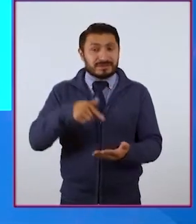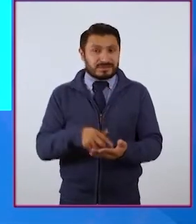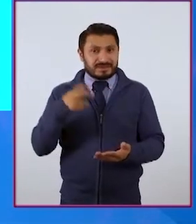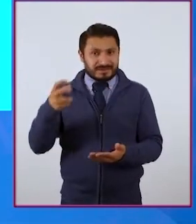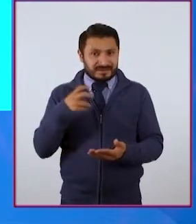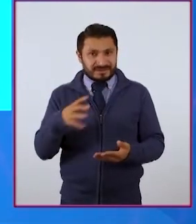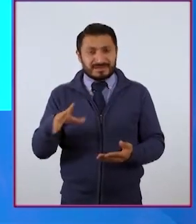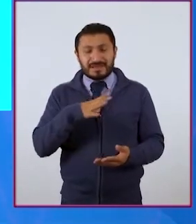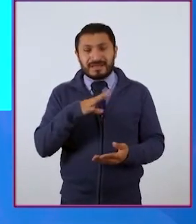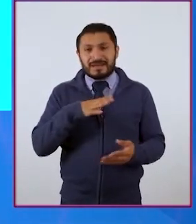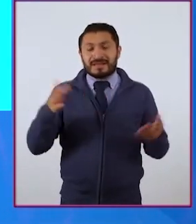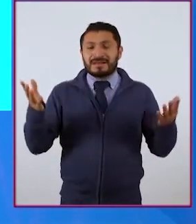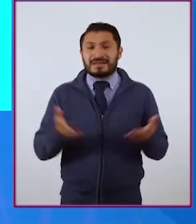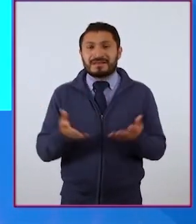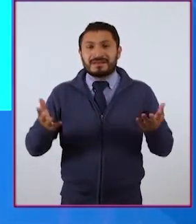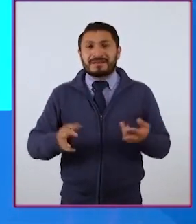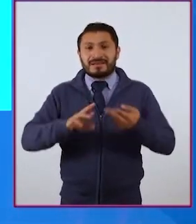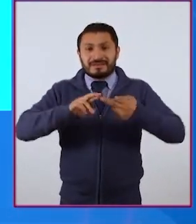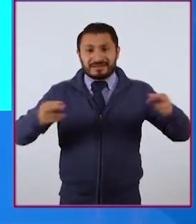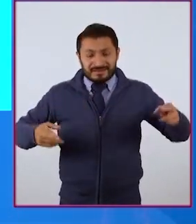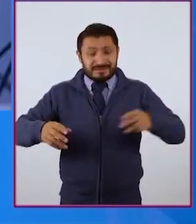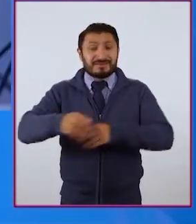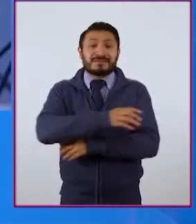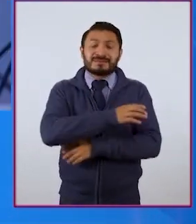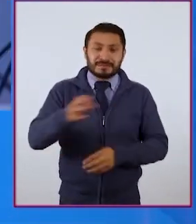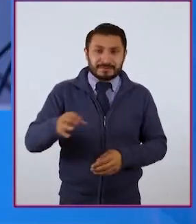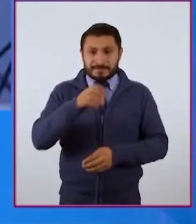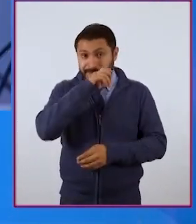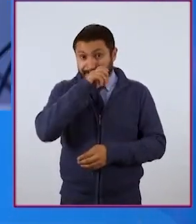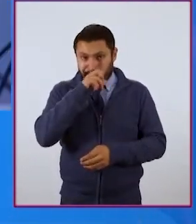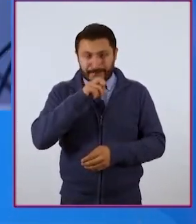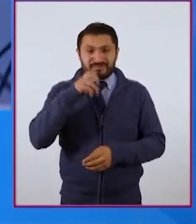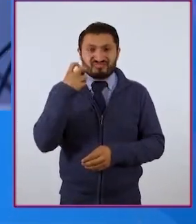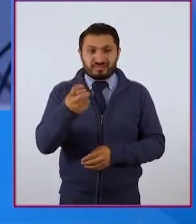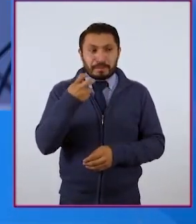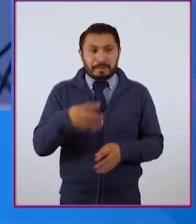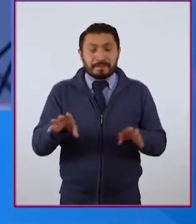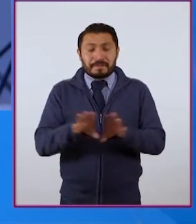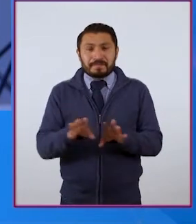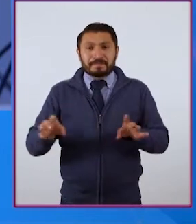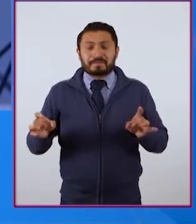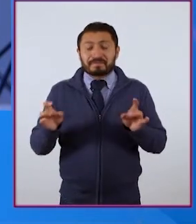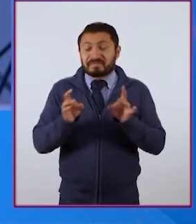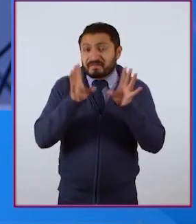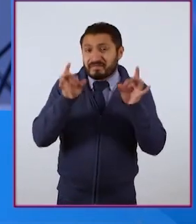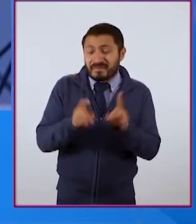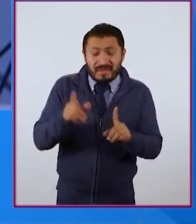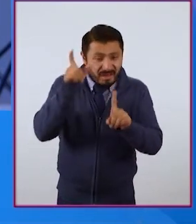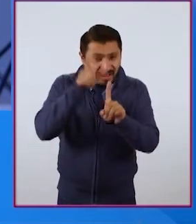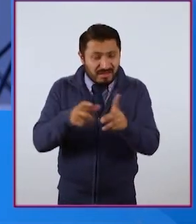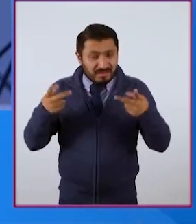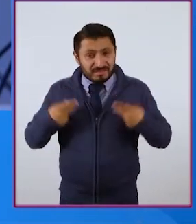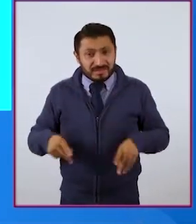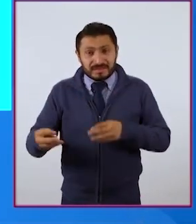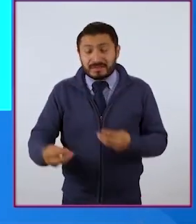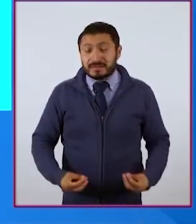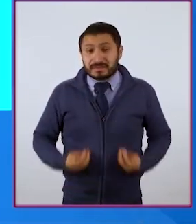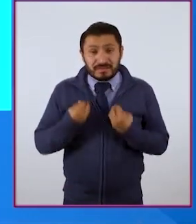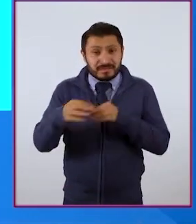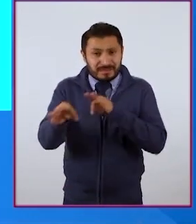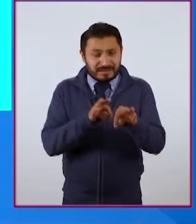permite la producción de recursos agrícolas. Esto influye en los rasgos de las personas que viven y trabajan ahí.